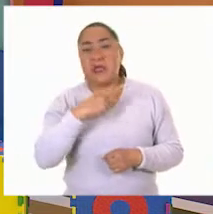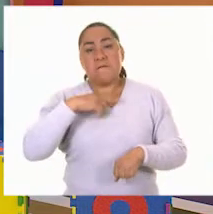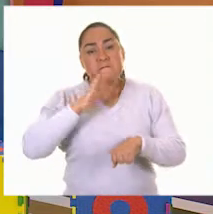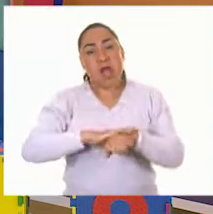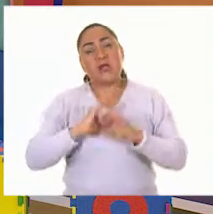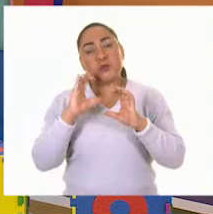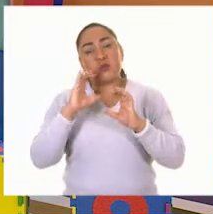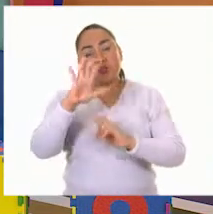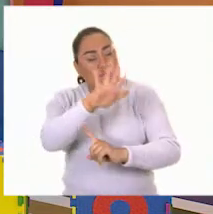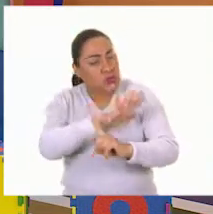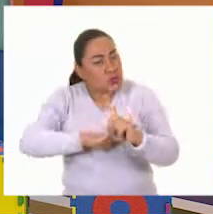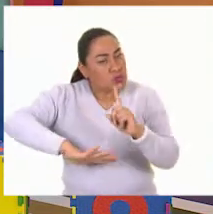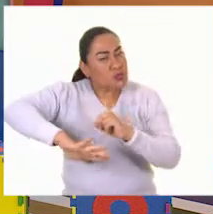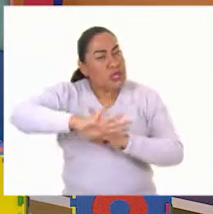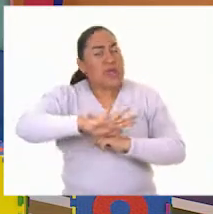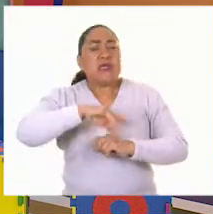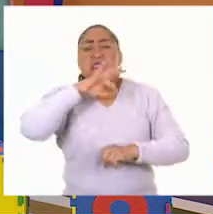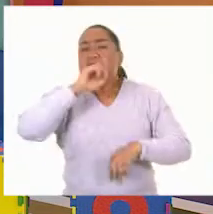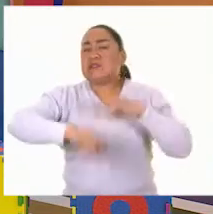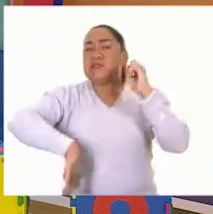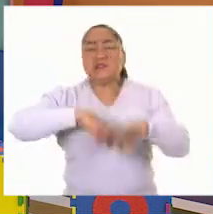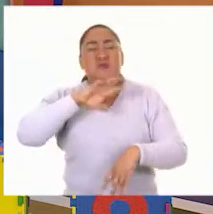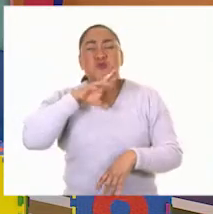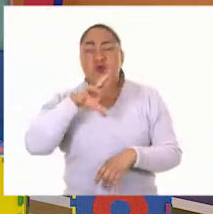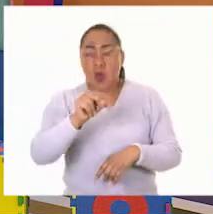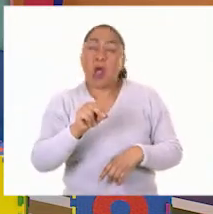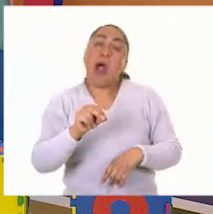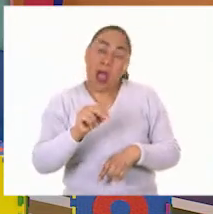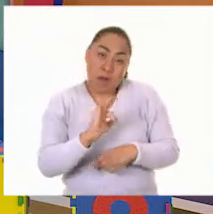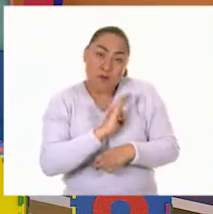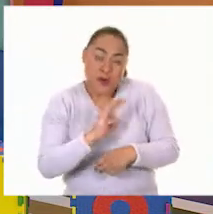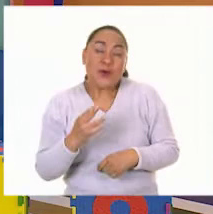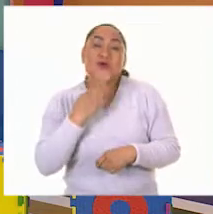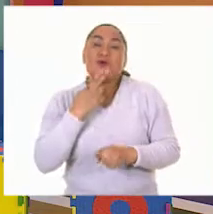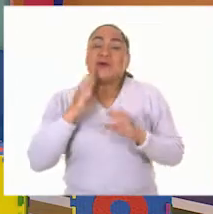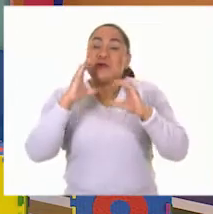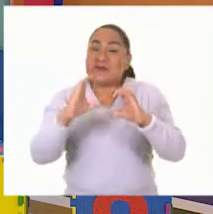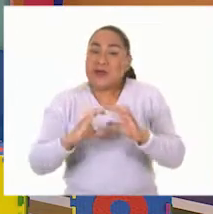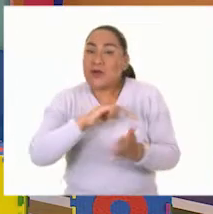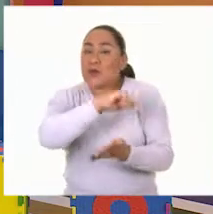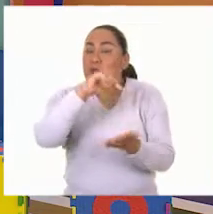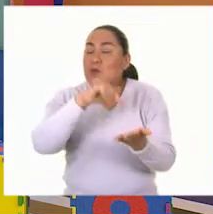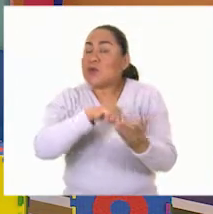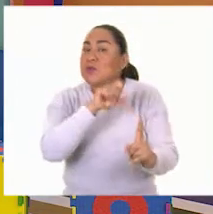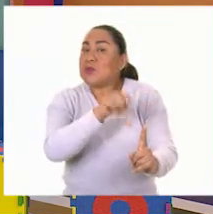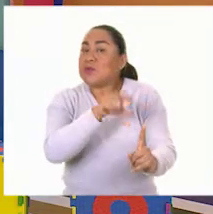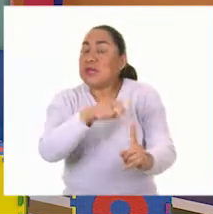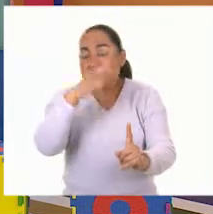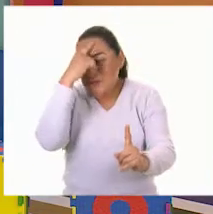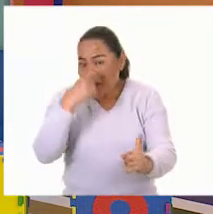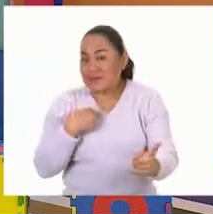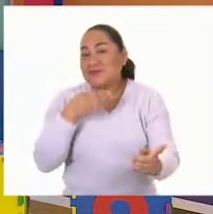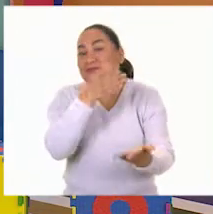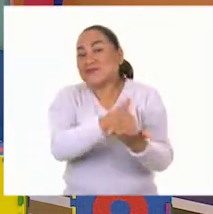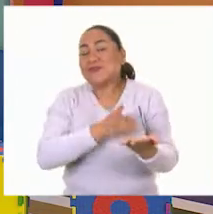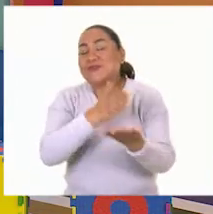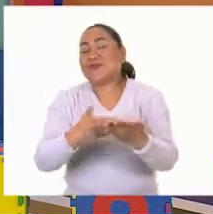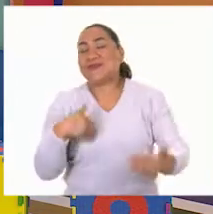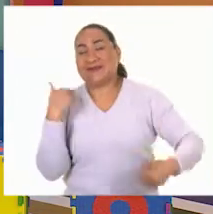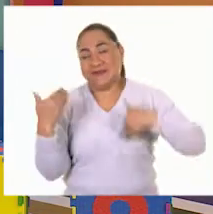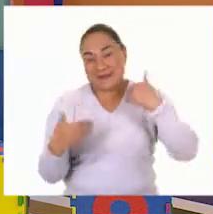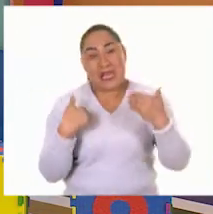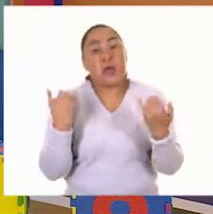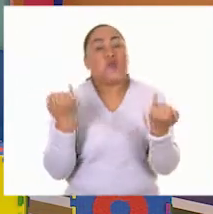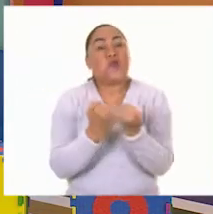evitamos tirar basura, es muy probable que sigamos conservando esos espacios y podamos divertirnos como se divirtieron